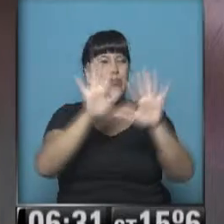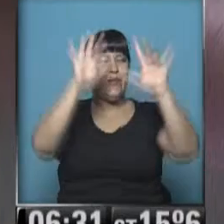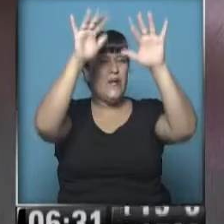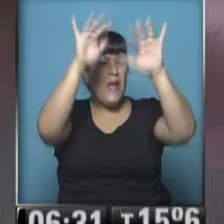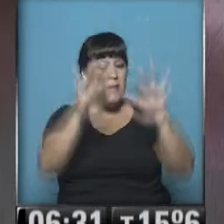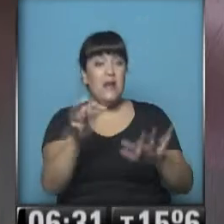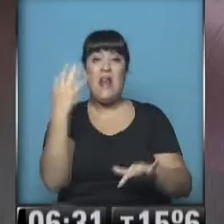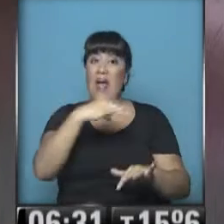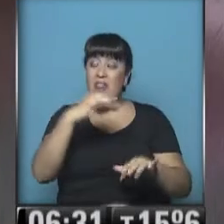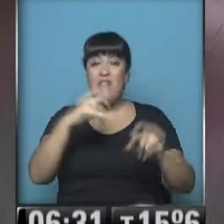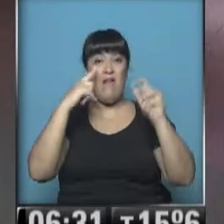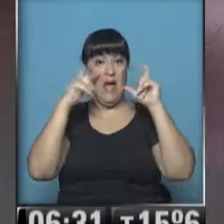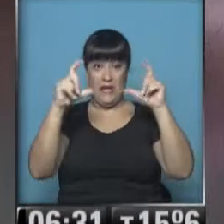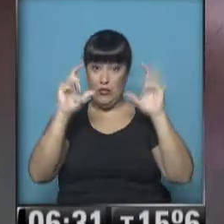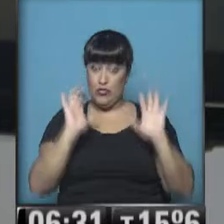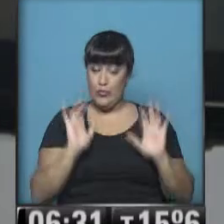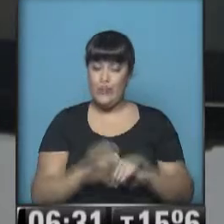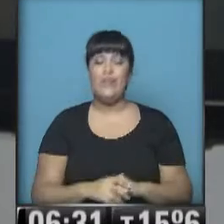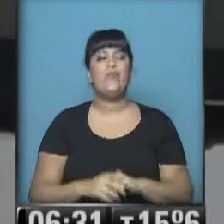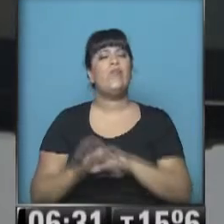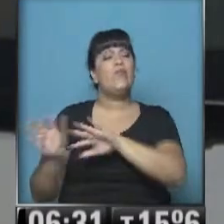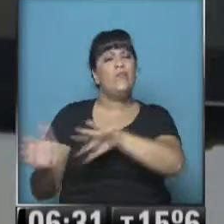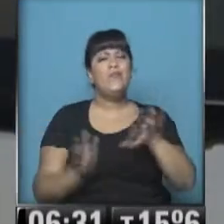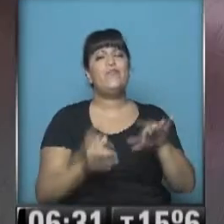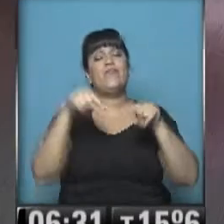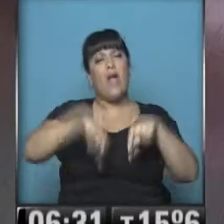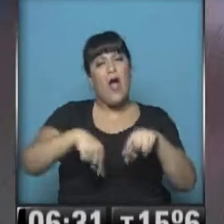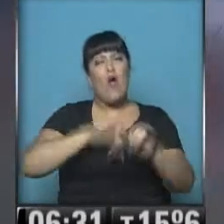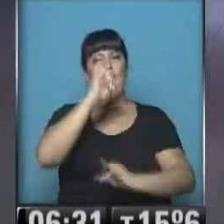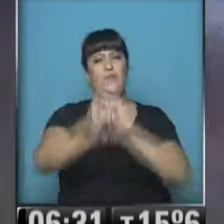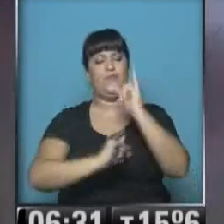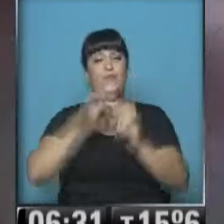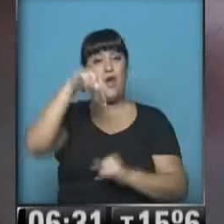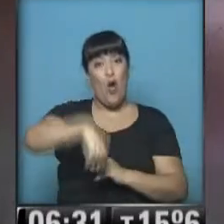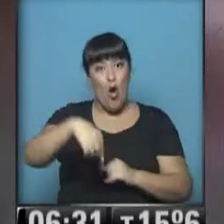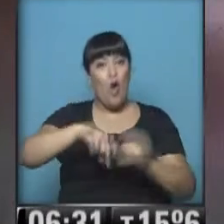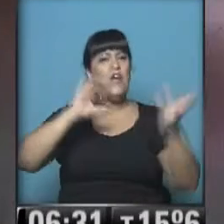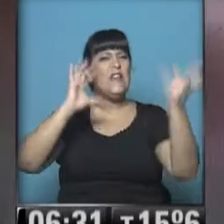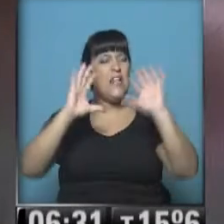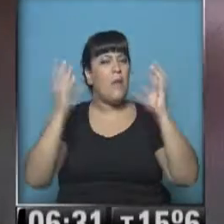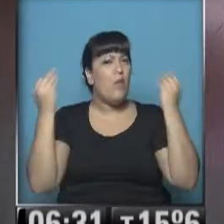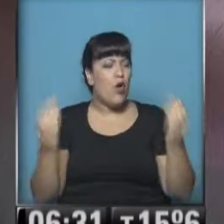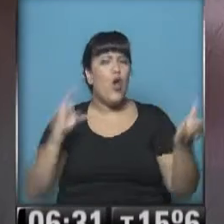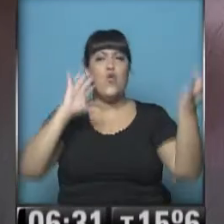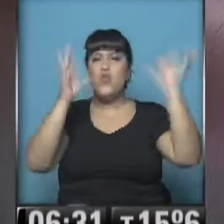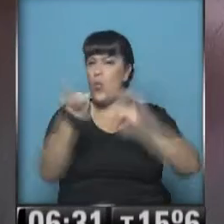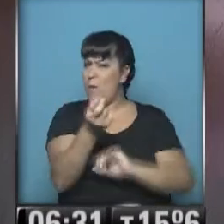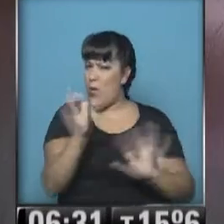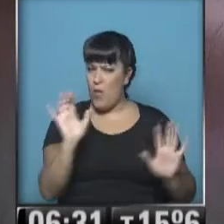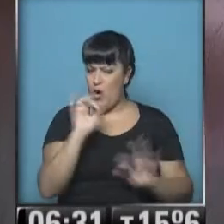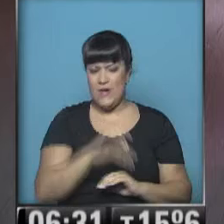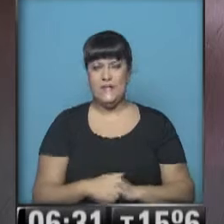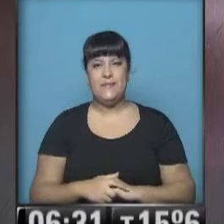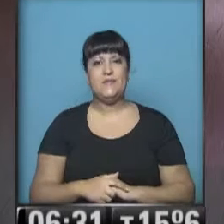Vaya con cuidado. Y nos vamos a ver el pronóstico del tiempo, que para hoy está prometiendo poca nubosidad a la mañana.